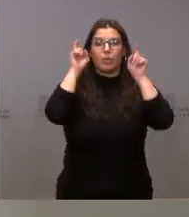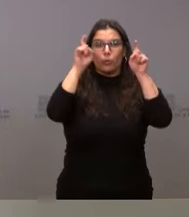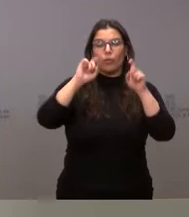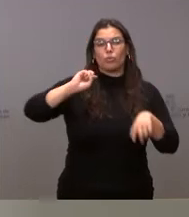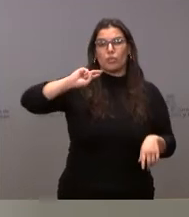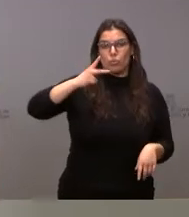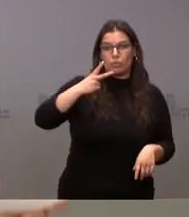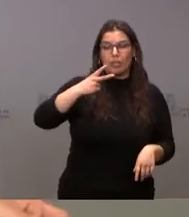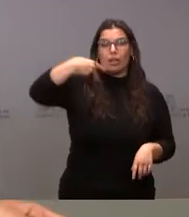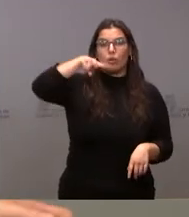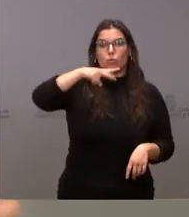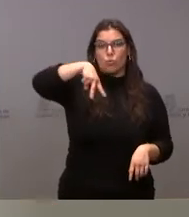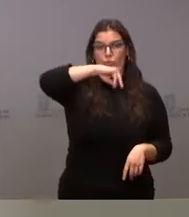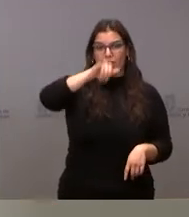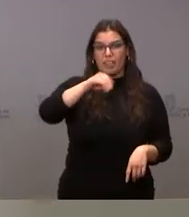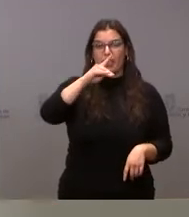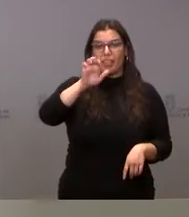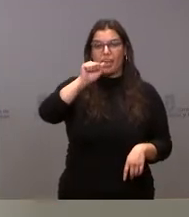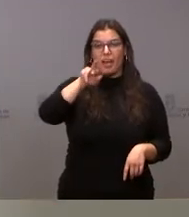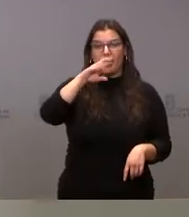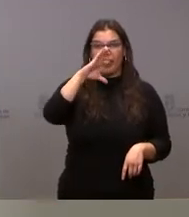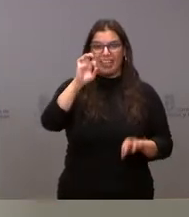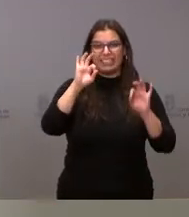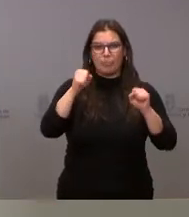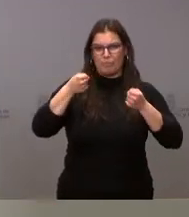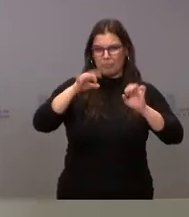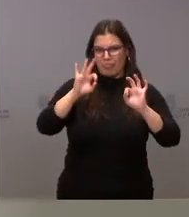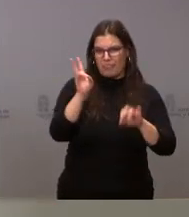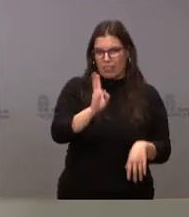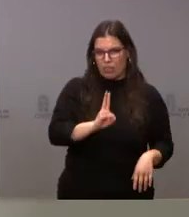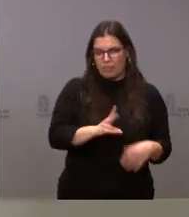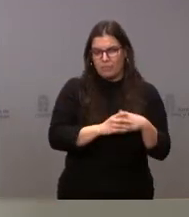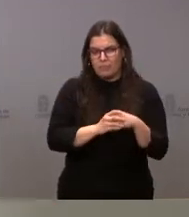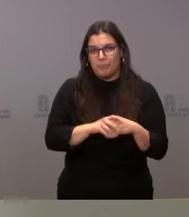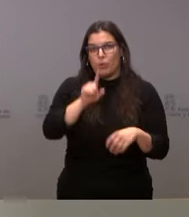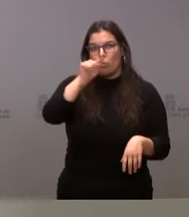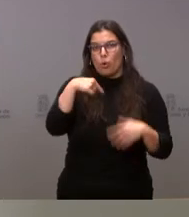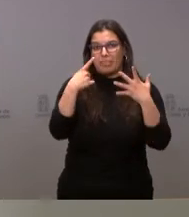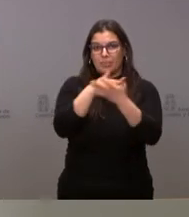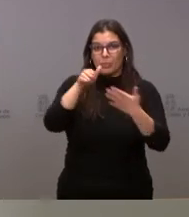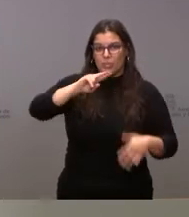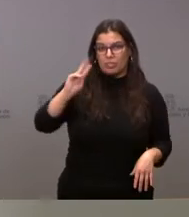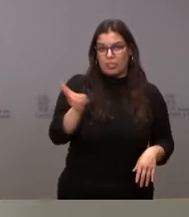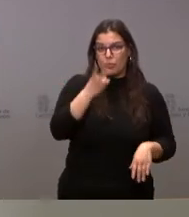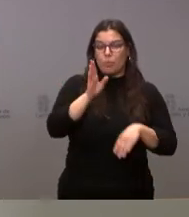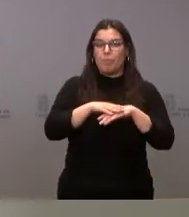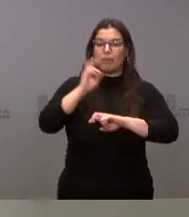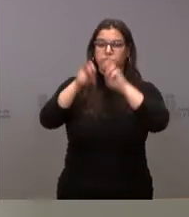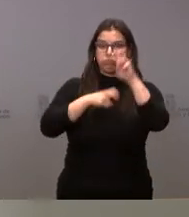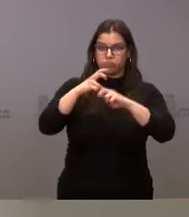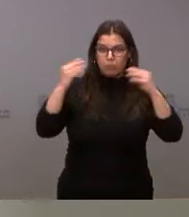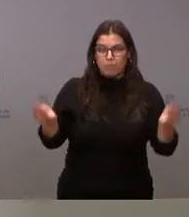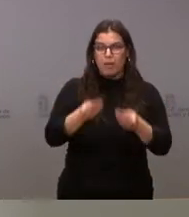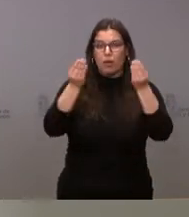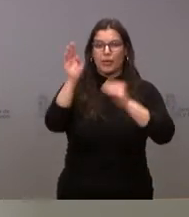Secundaria Núñez de Arce en Valladolid. 1,6 millones de euros para rehabilitación y mejora